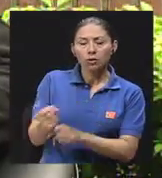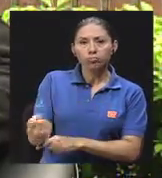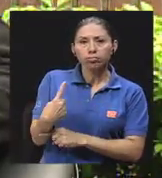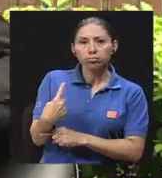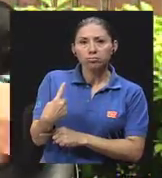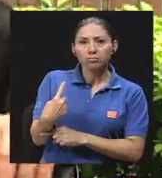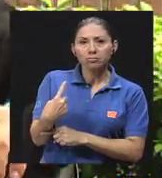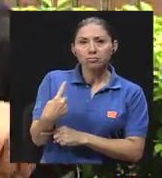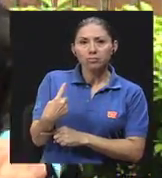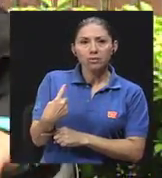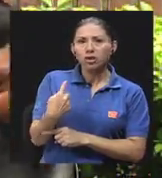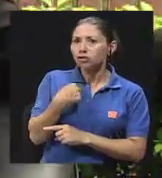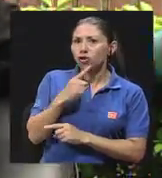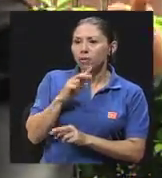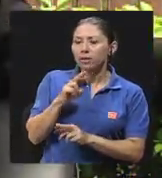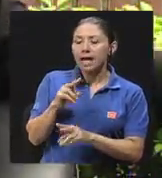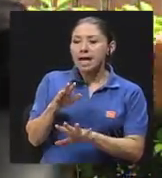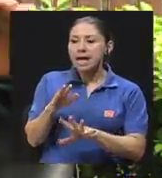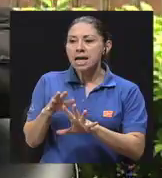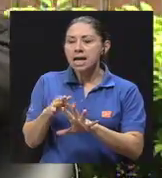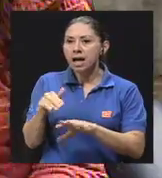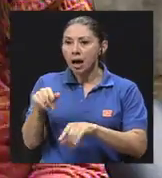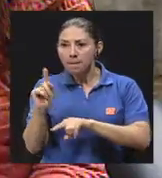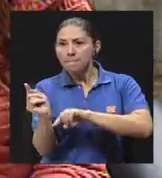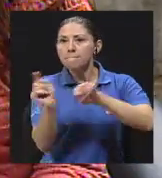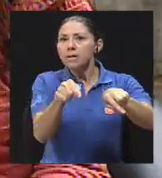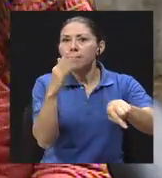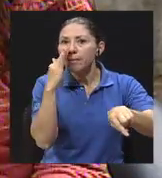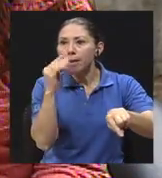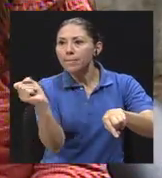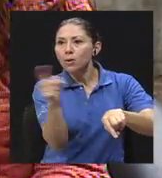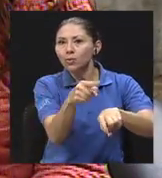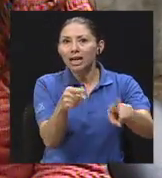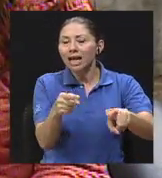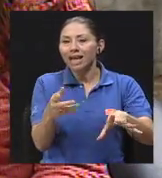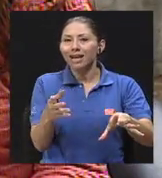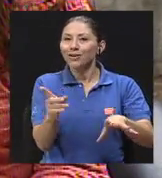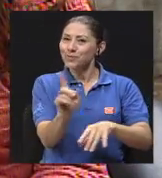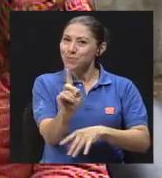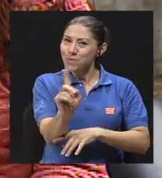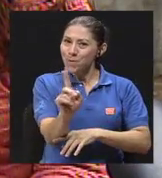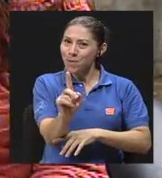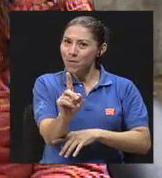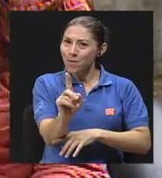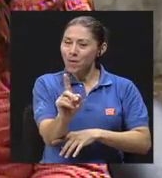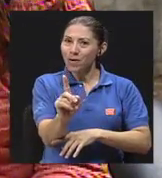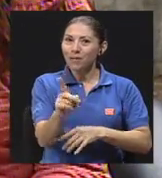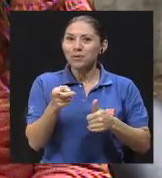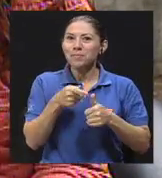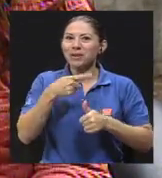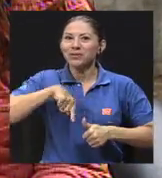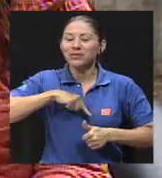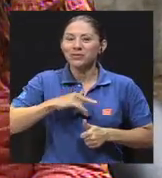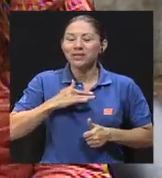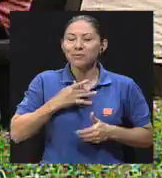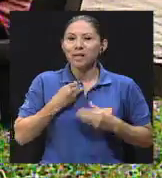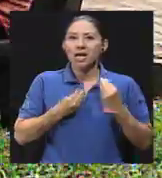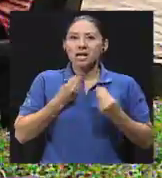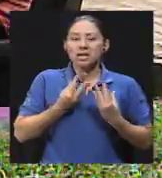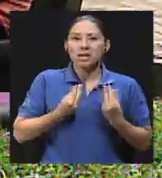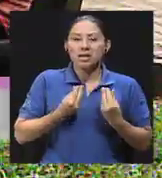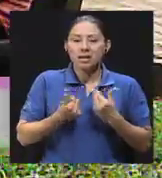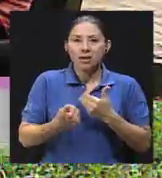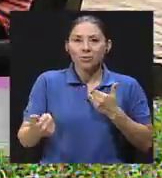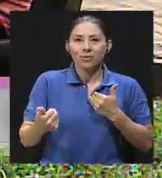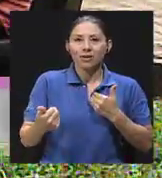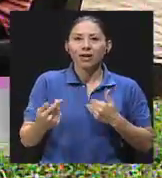de decirle, va y le pregunte a su mamá, yo no quiero saber nada. La primera es alejarnos, asustarnos. Nosotros le decimos, es